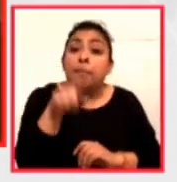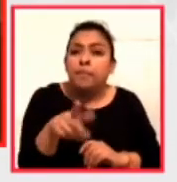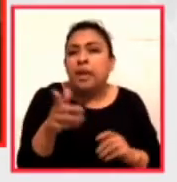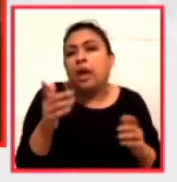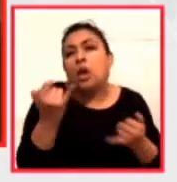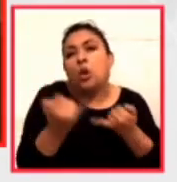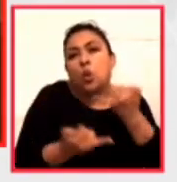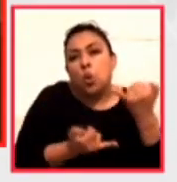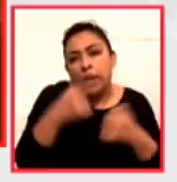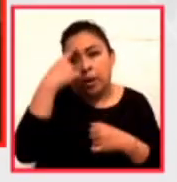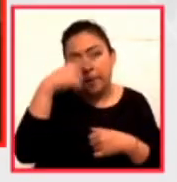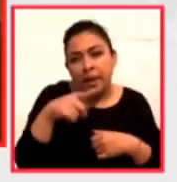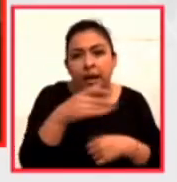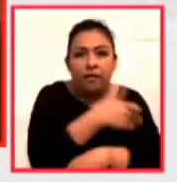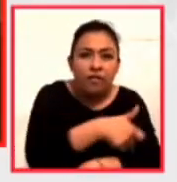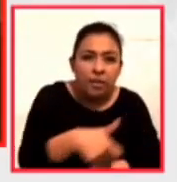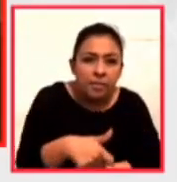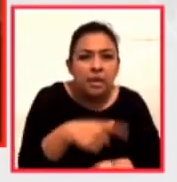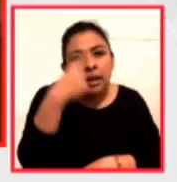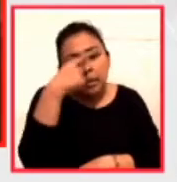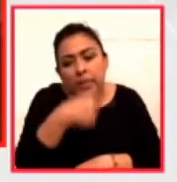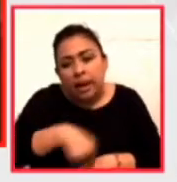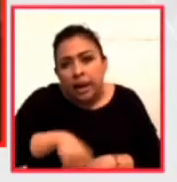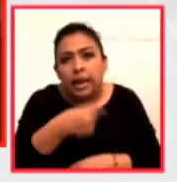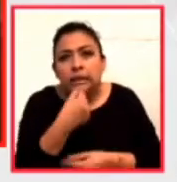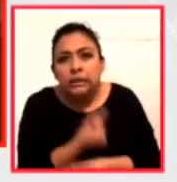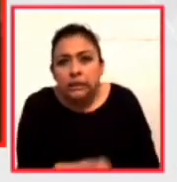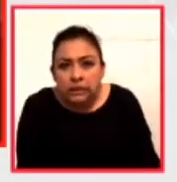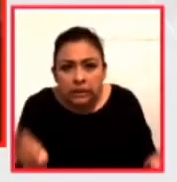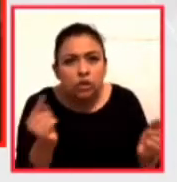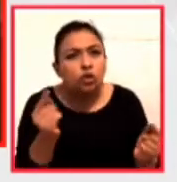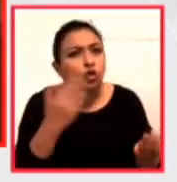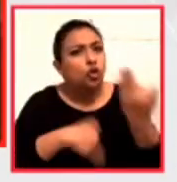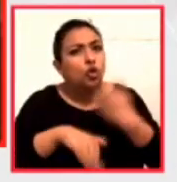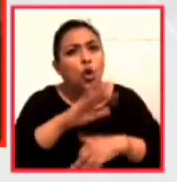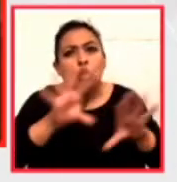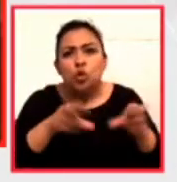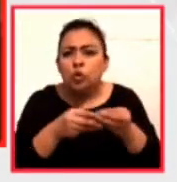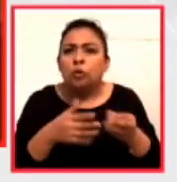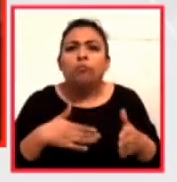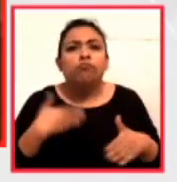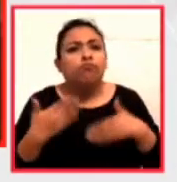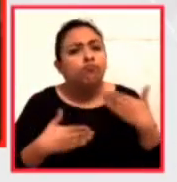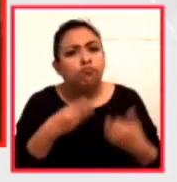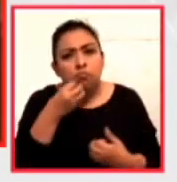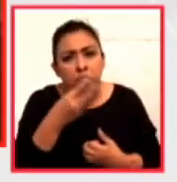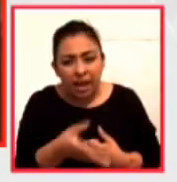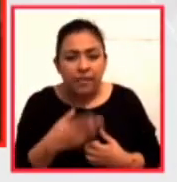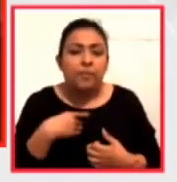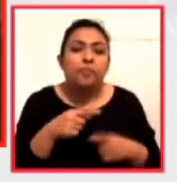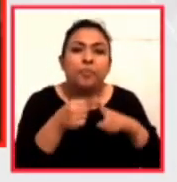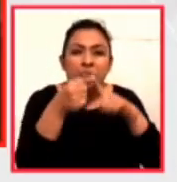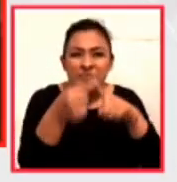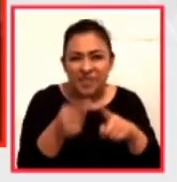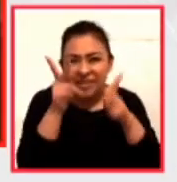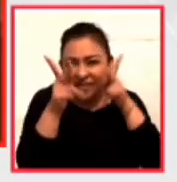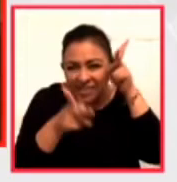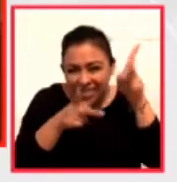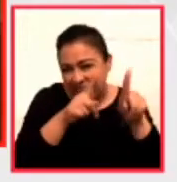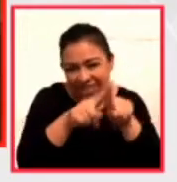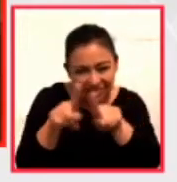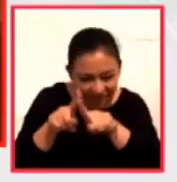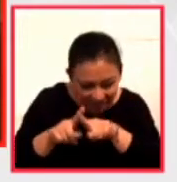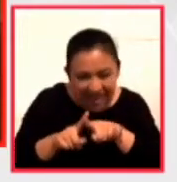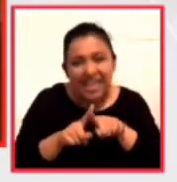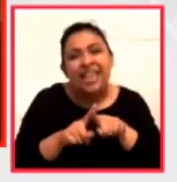para familias, para los más pequeños, para poder disfrutar todos juntos. Los videos con paseos guiados a determinadas secciones y obras